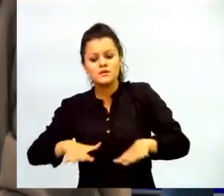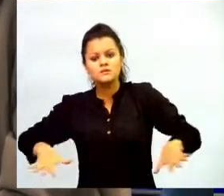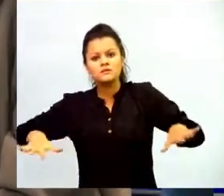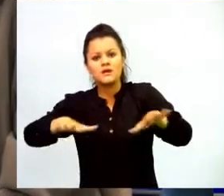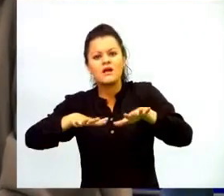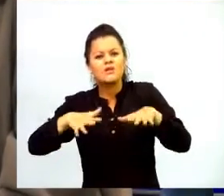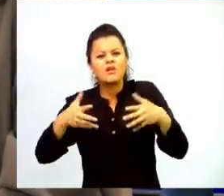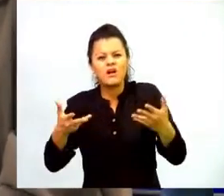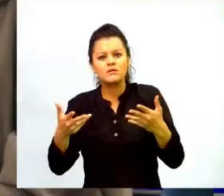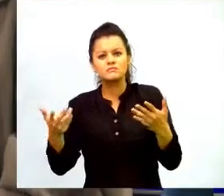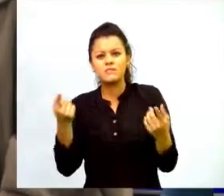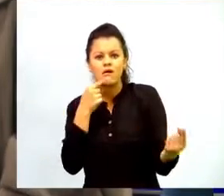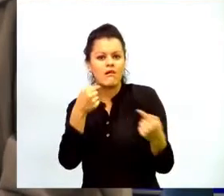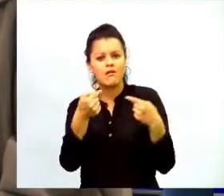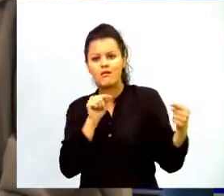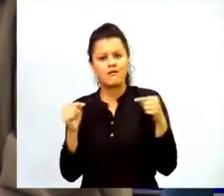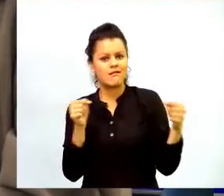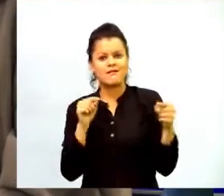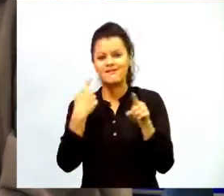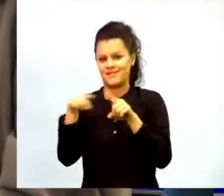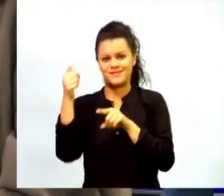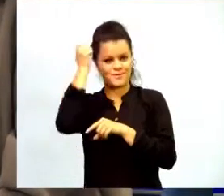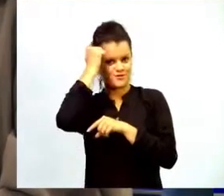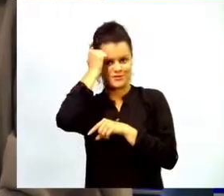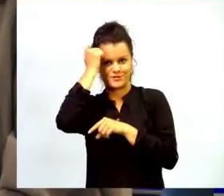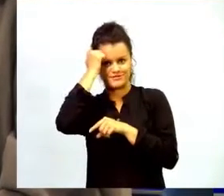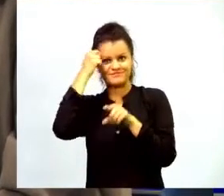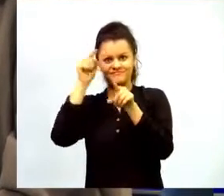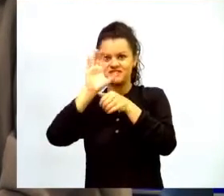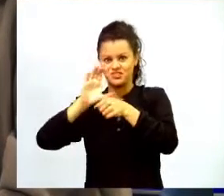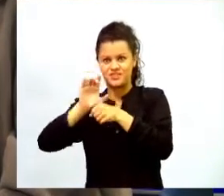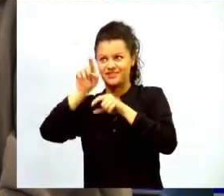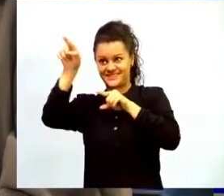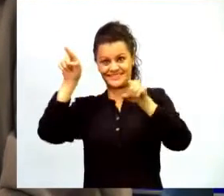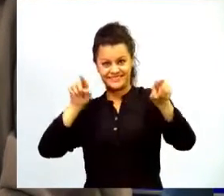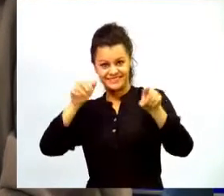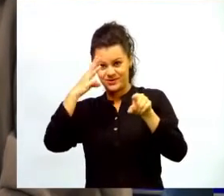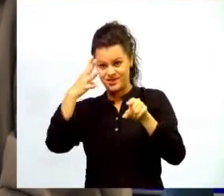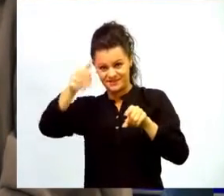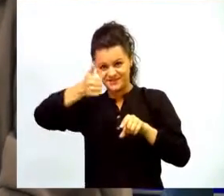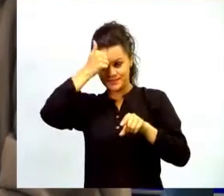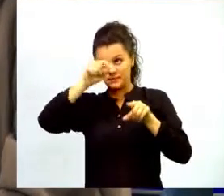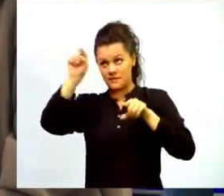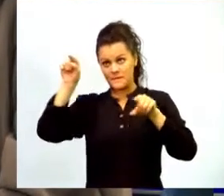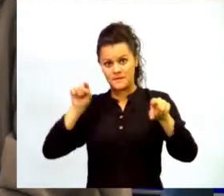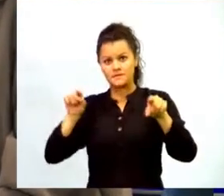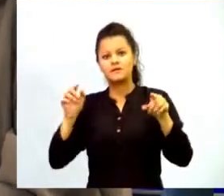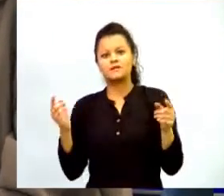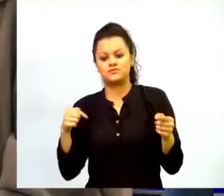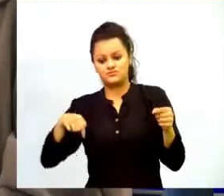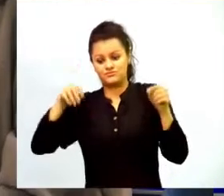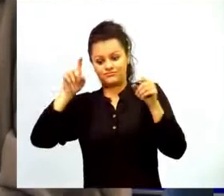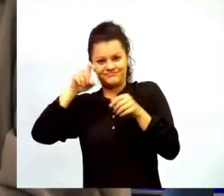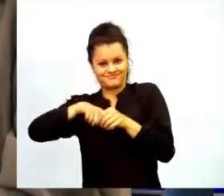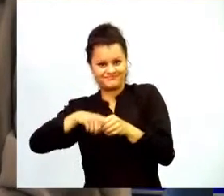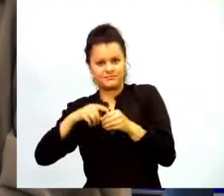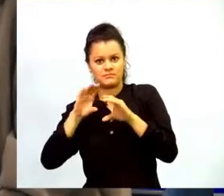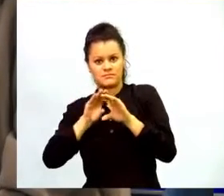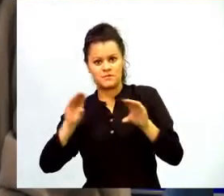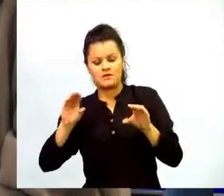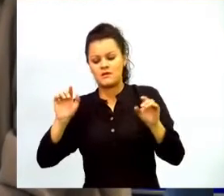distintos maestros en estas ciudades en torno a aspectos que son básicos en relación con la